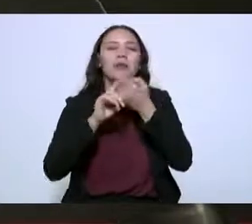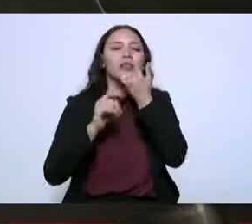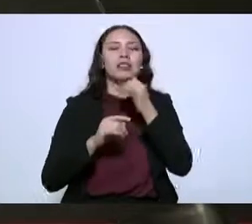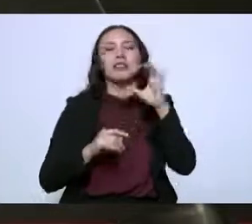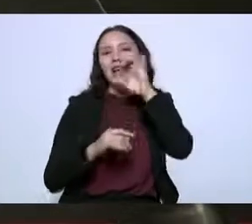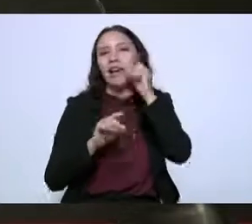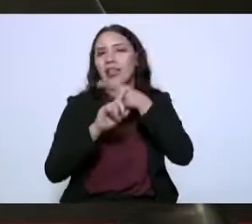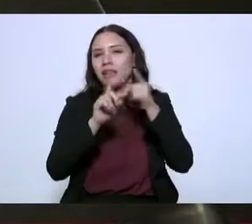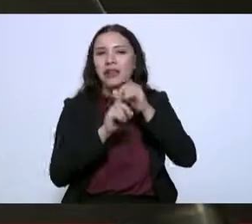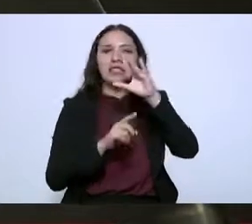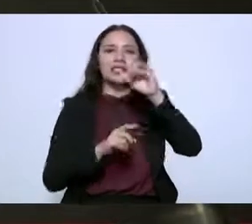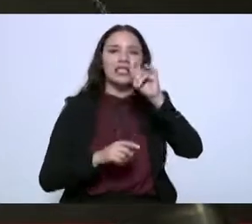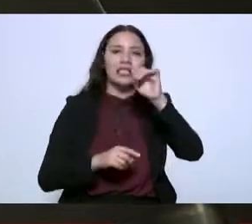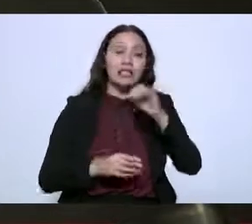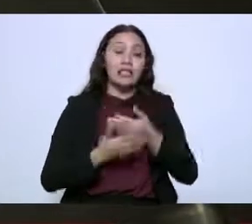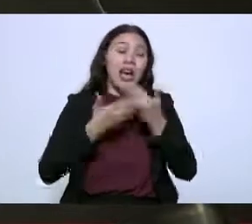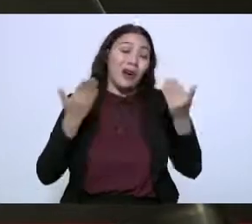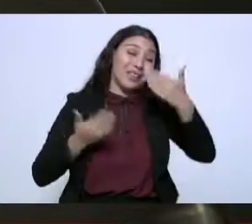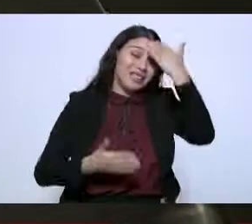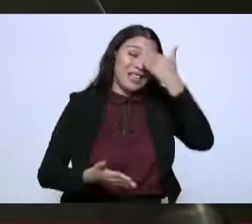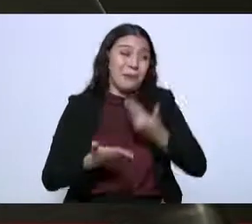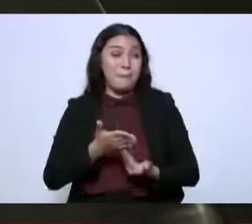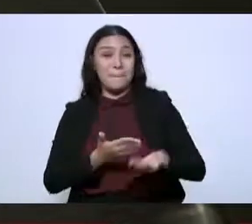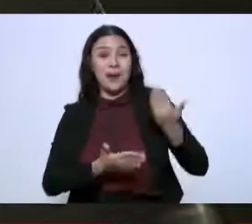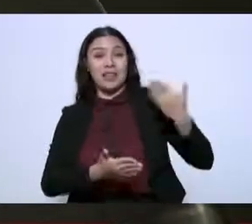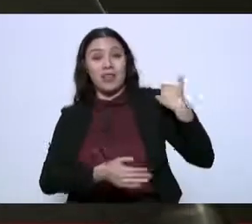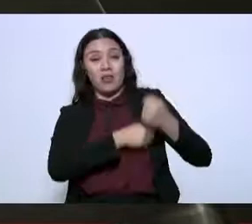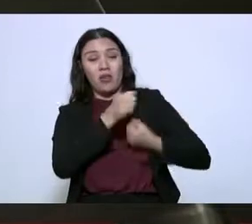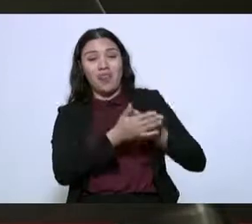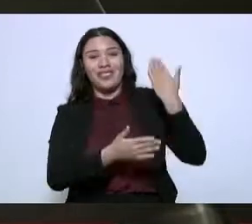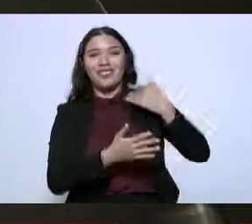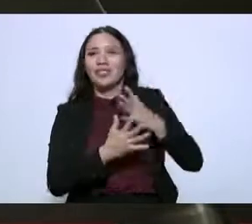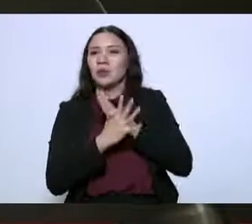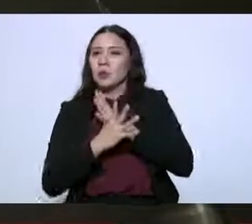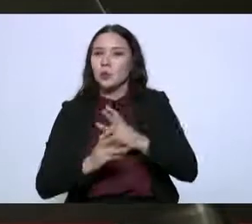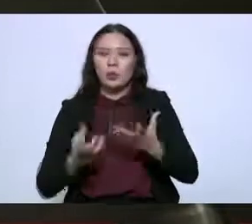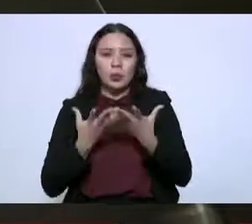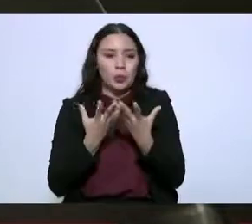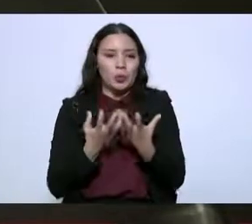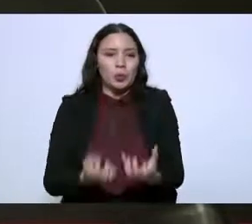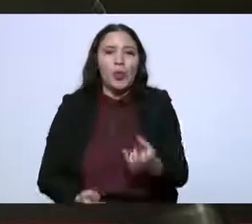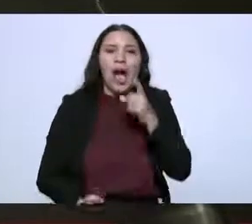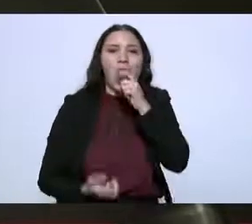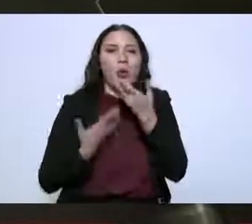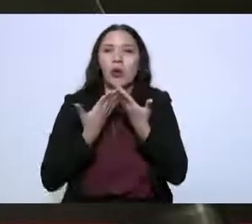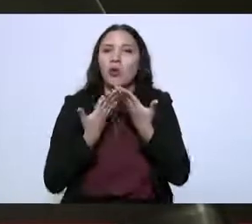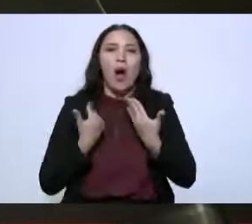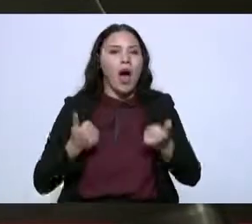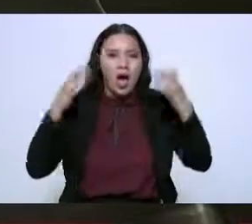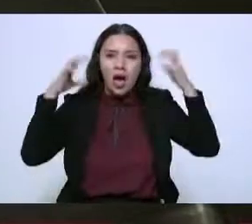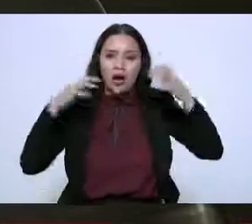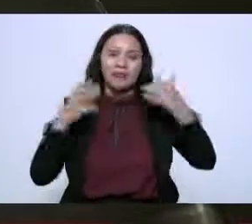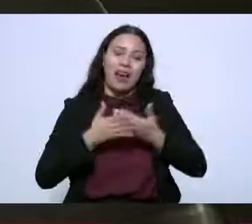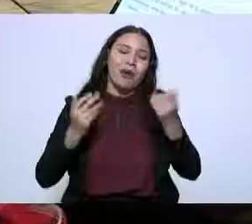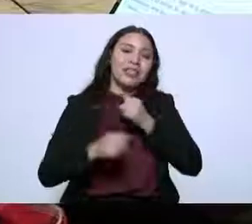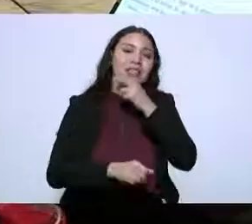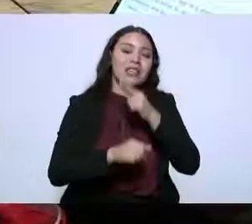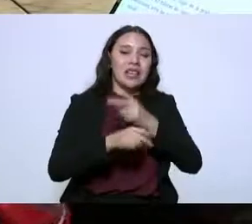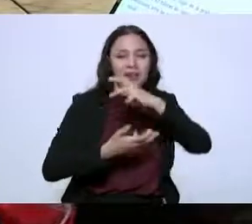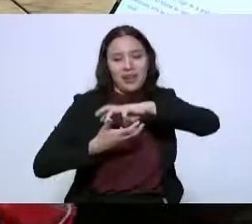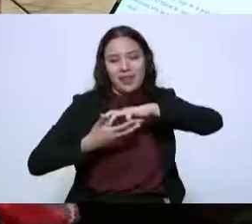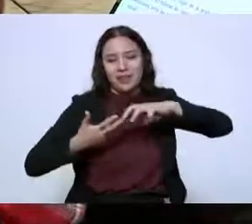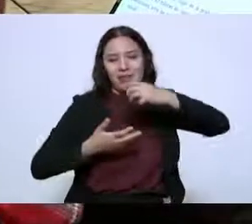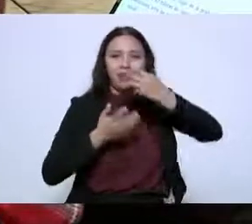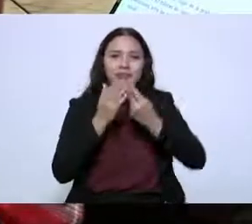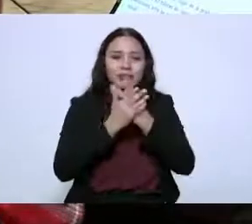que en atención a la sequía severa que se tuvo el año pasado, de manera conjunta la Secretaría de Agricultura con la Comisión Nacional